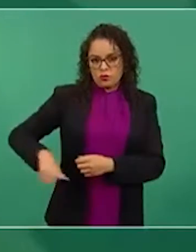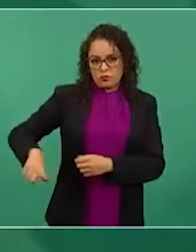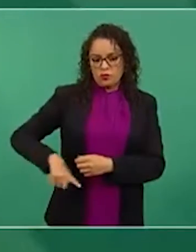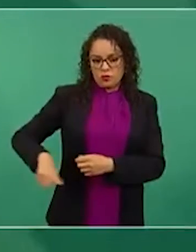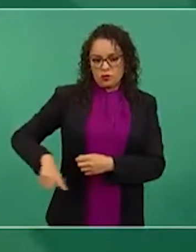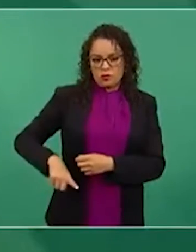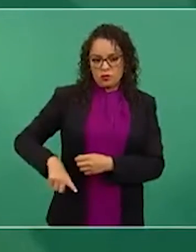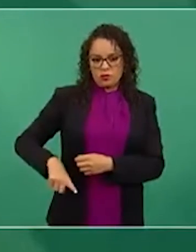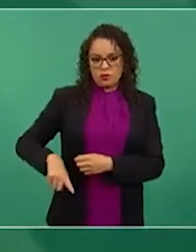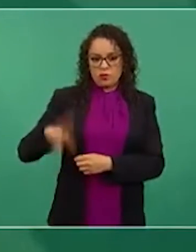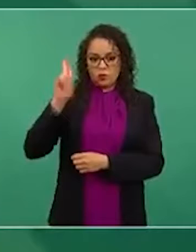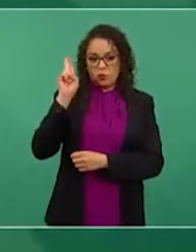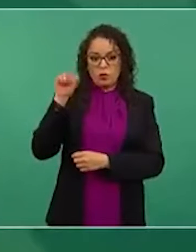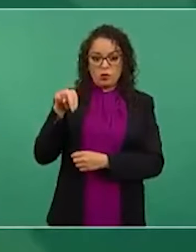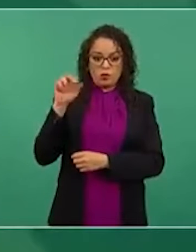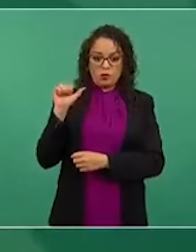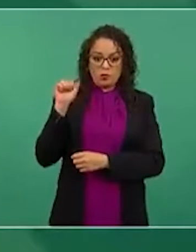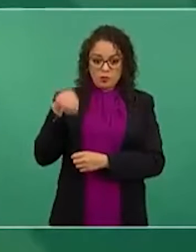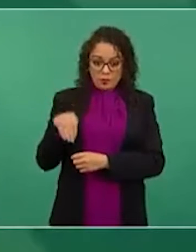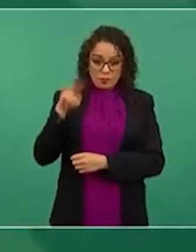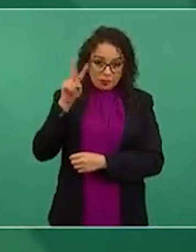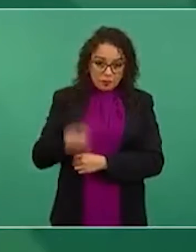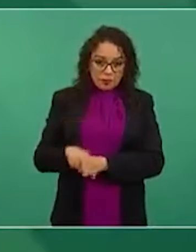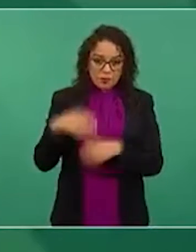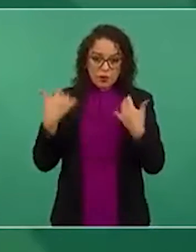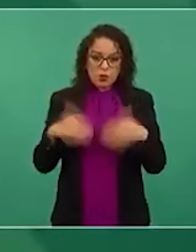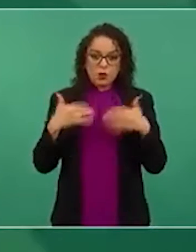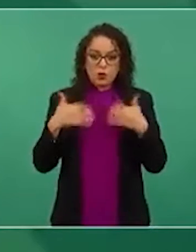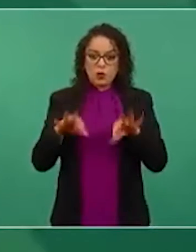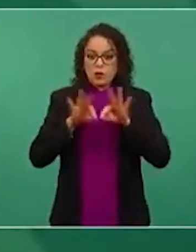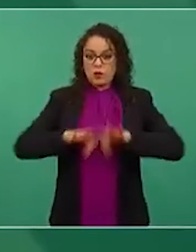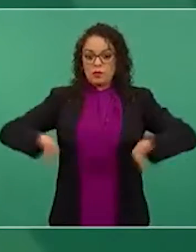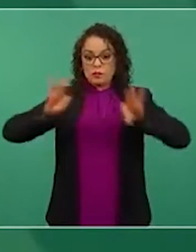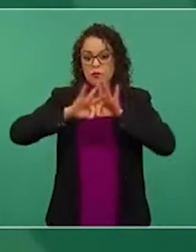gran universidad.